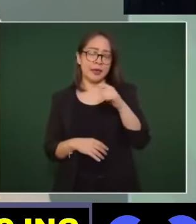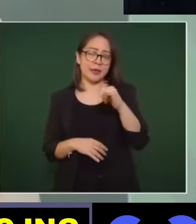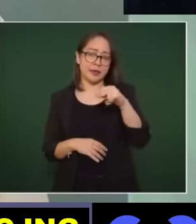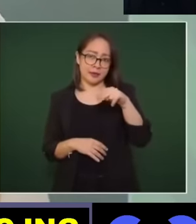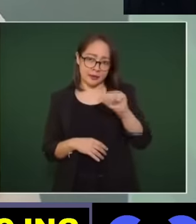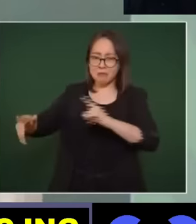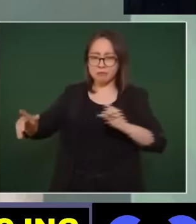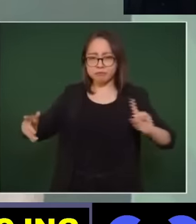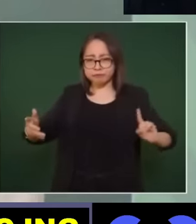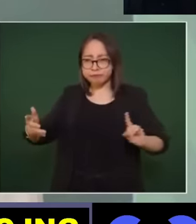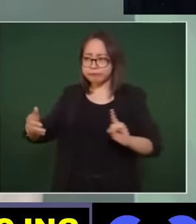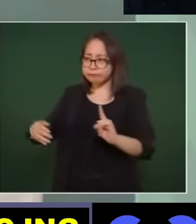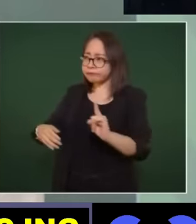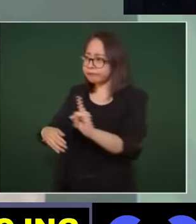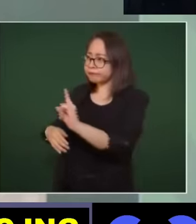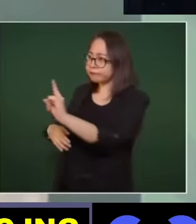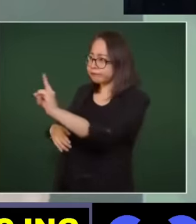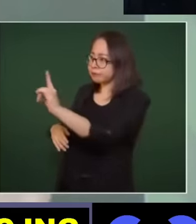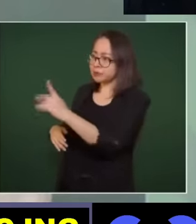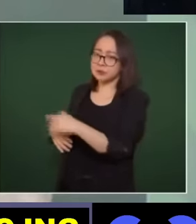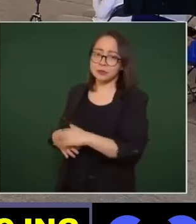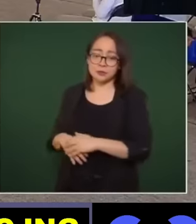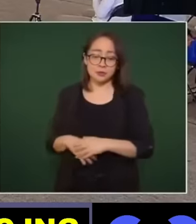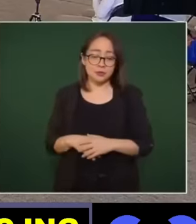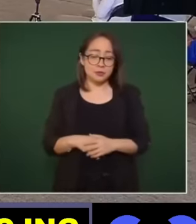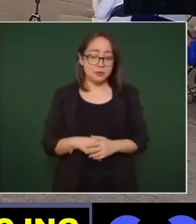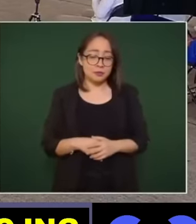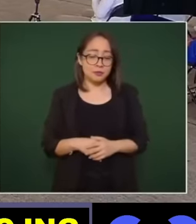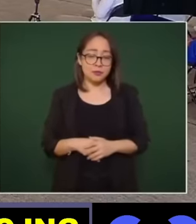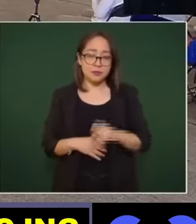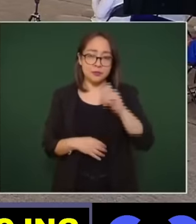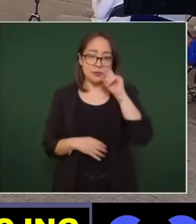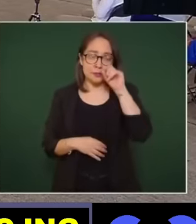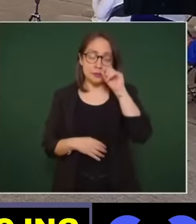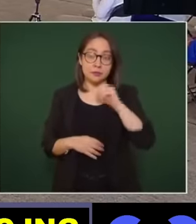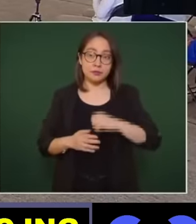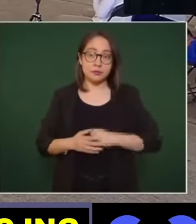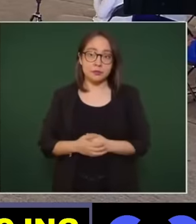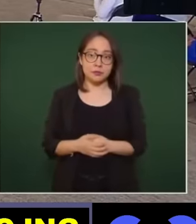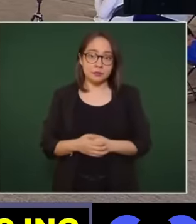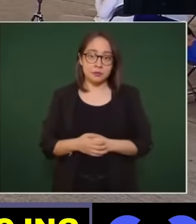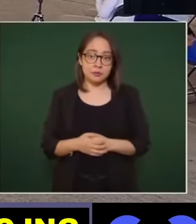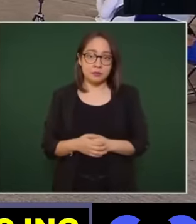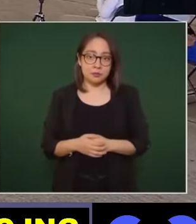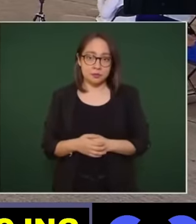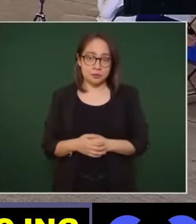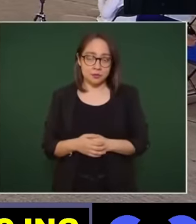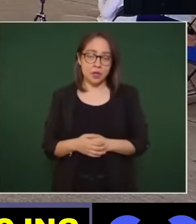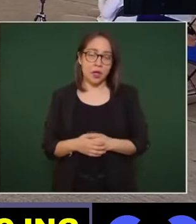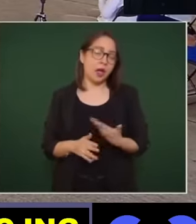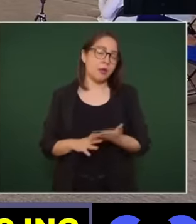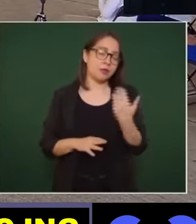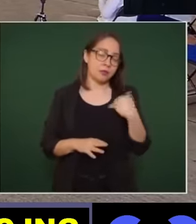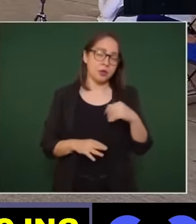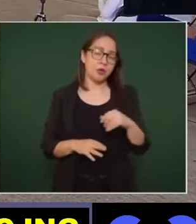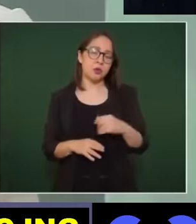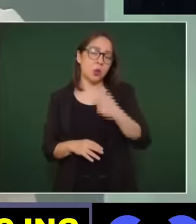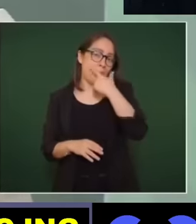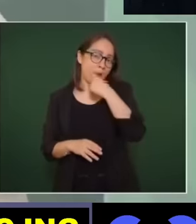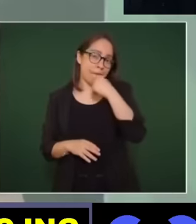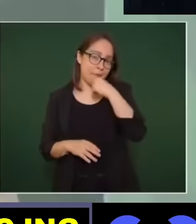me acaba de mandar un libro que hizo el fotógrafo que era